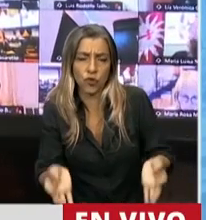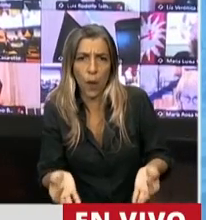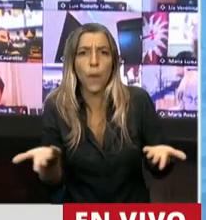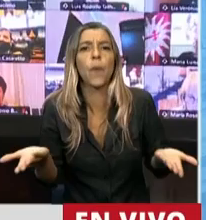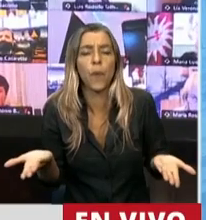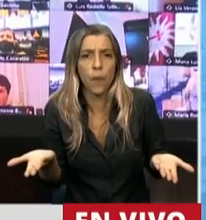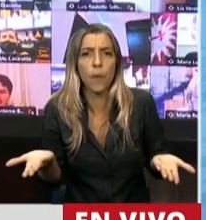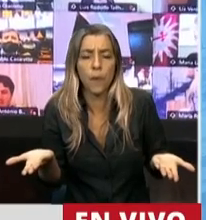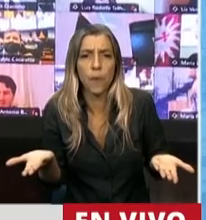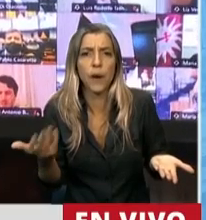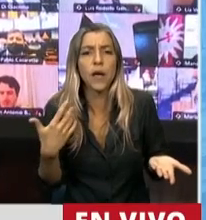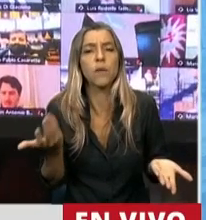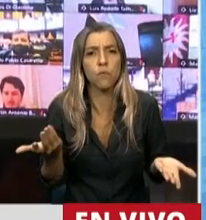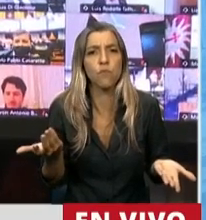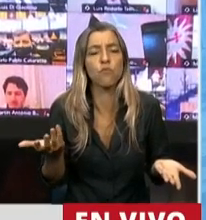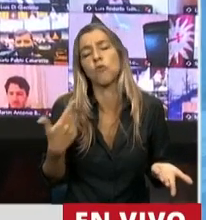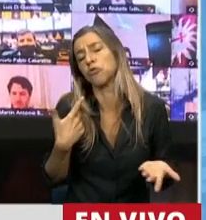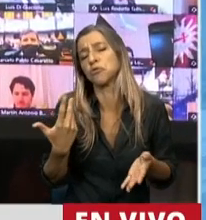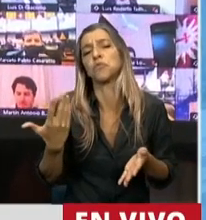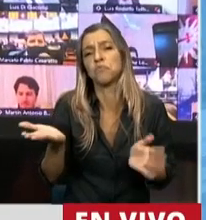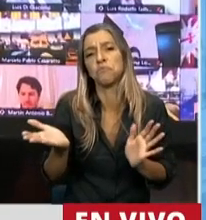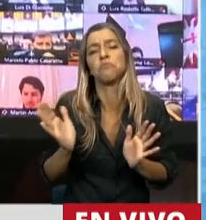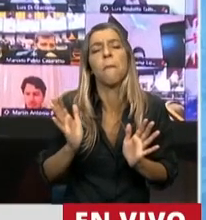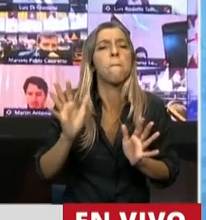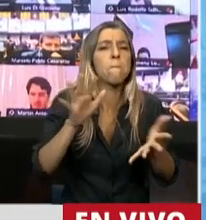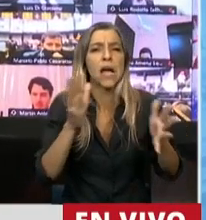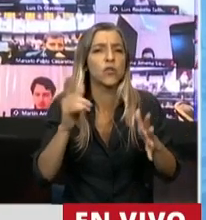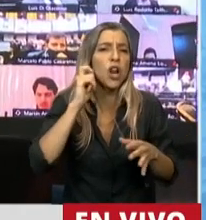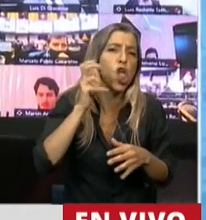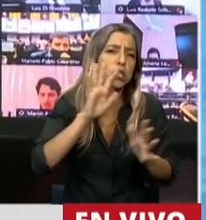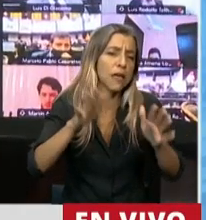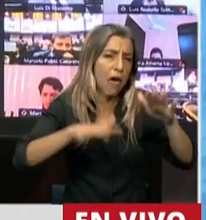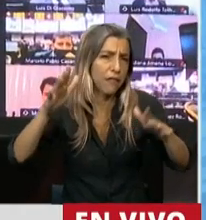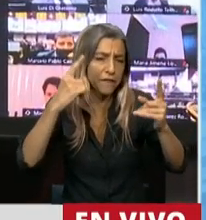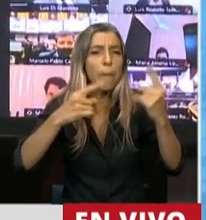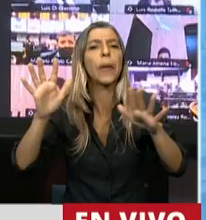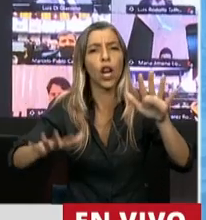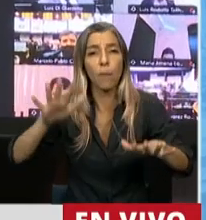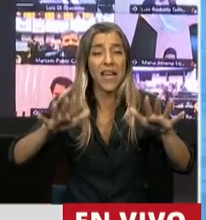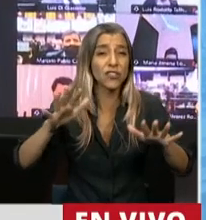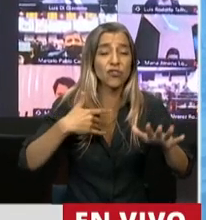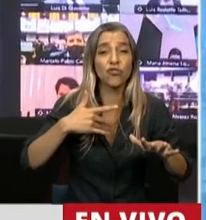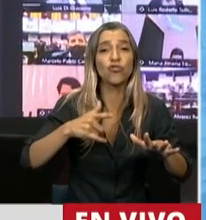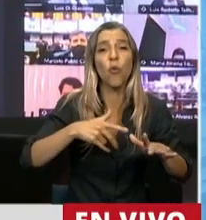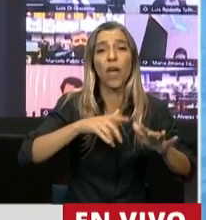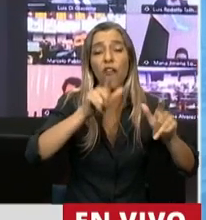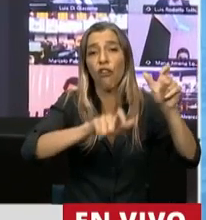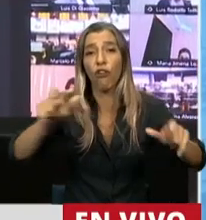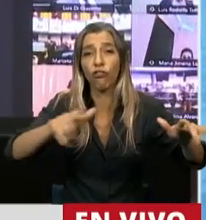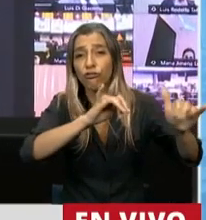50, o depende de la cifra que uno mide o el rango etario, pero entre el 50 y el 56% de nuestros jóvenes